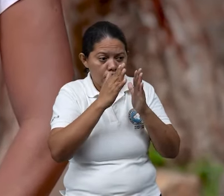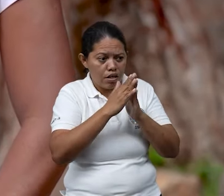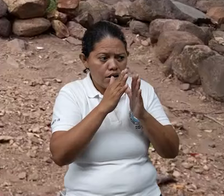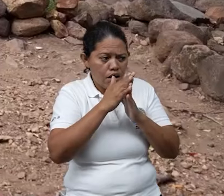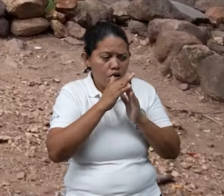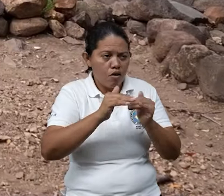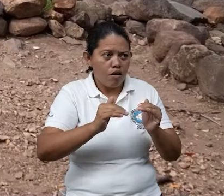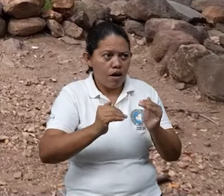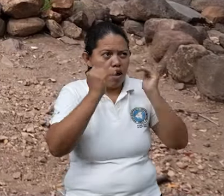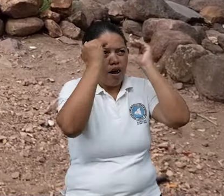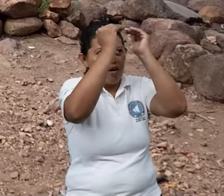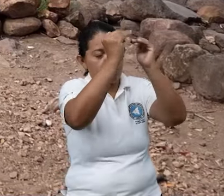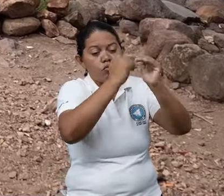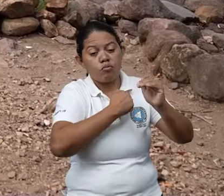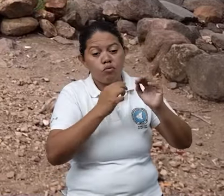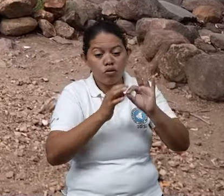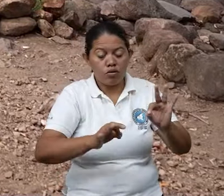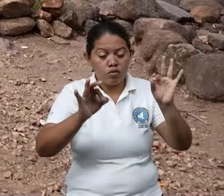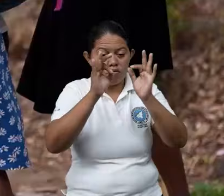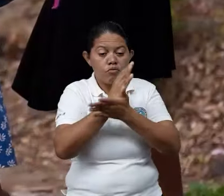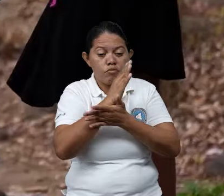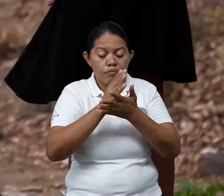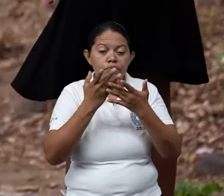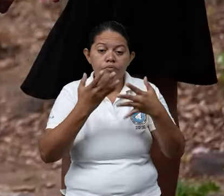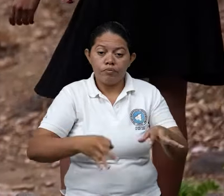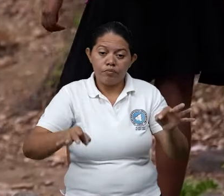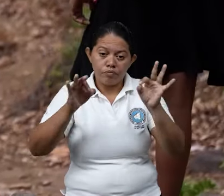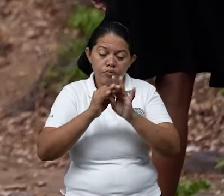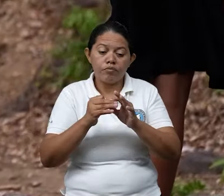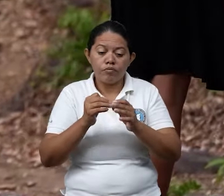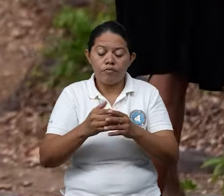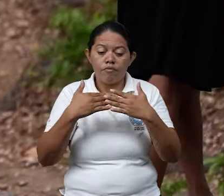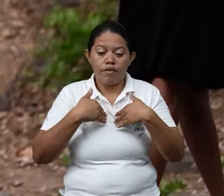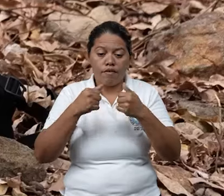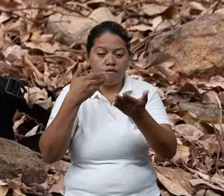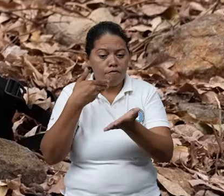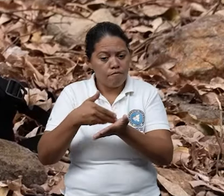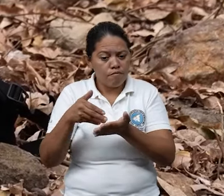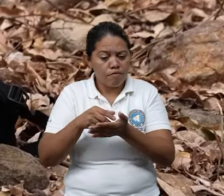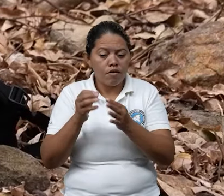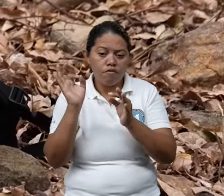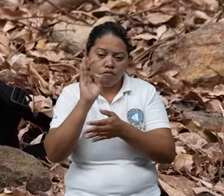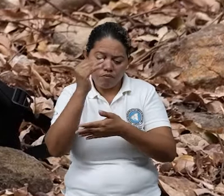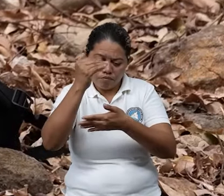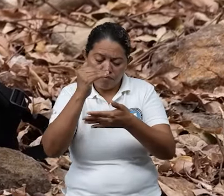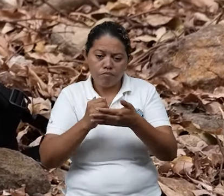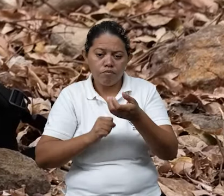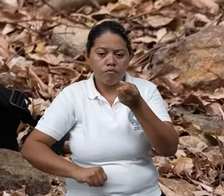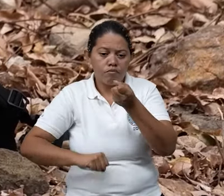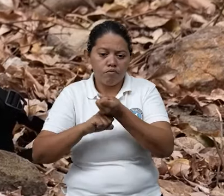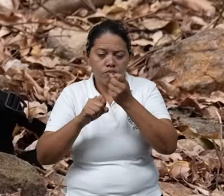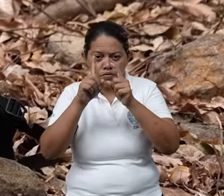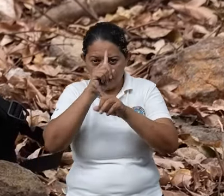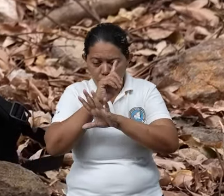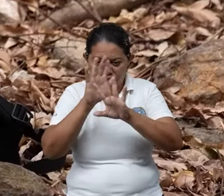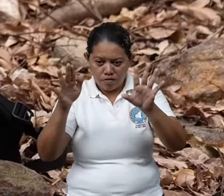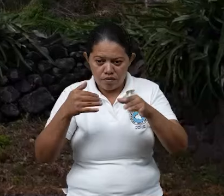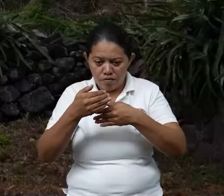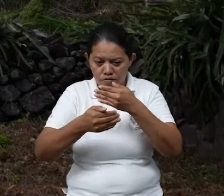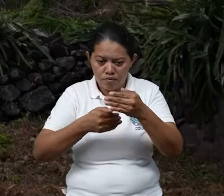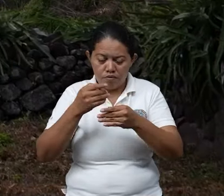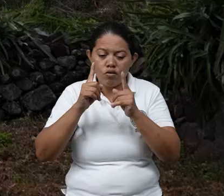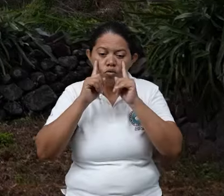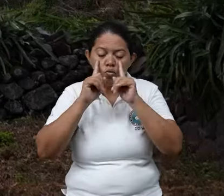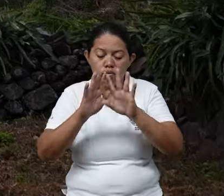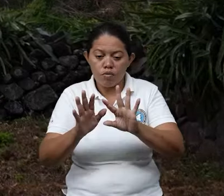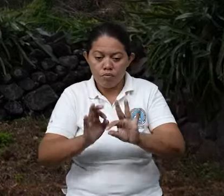que queda más en alto. La organización comunitaria y la facilitación de herramientas han sido clave en esta labor